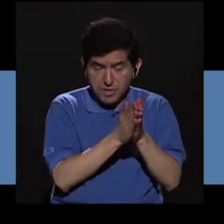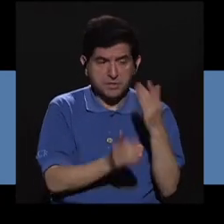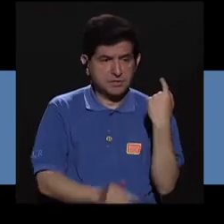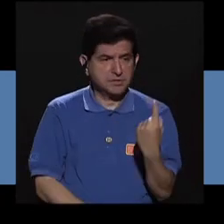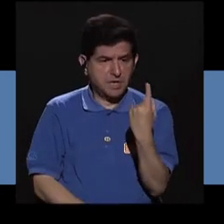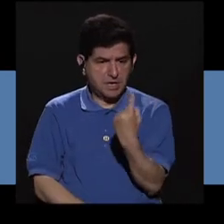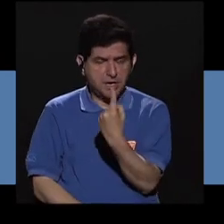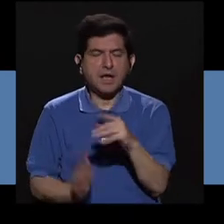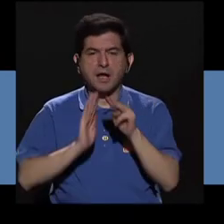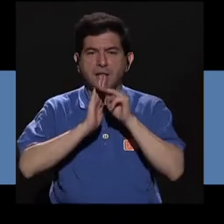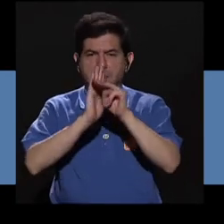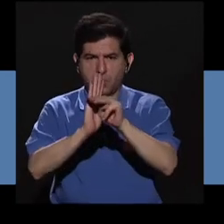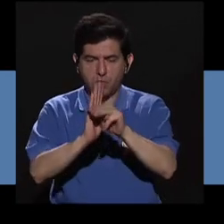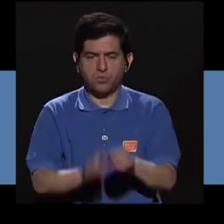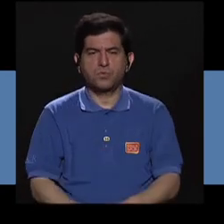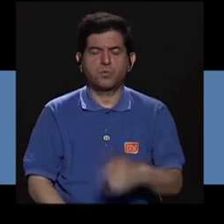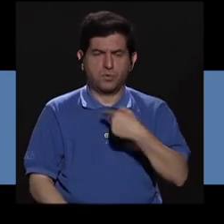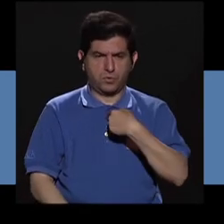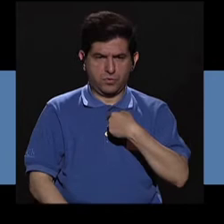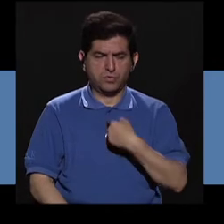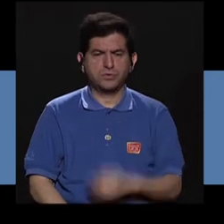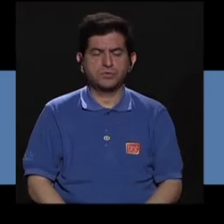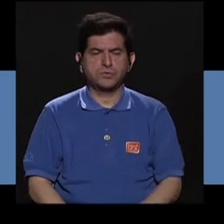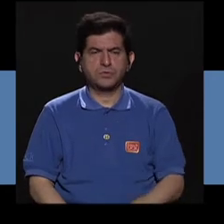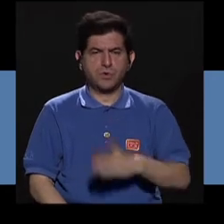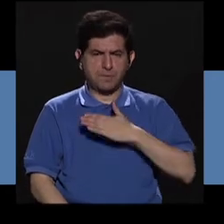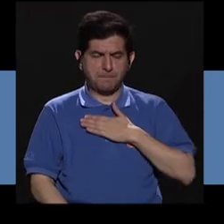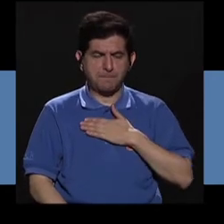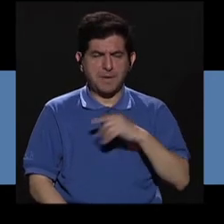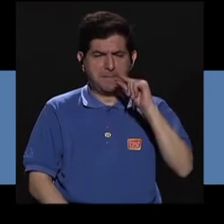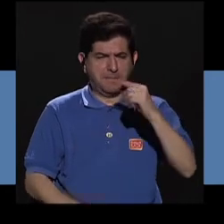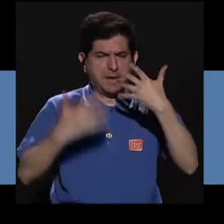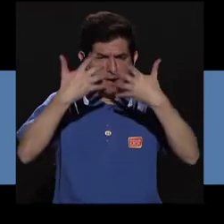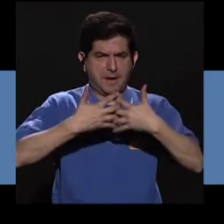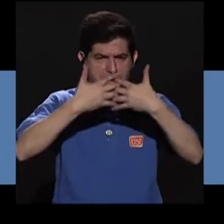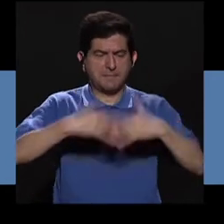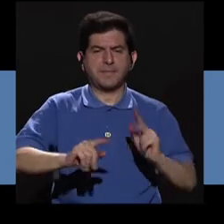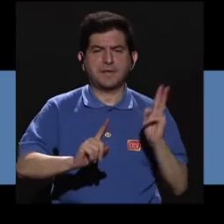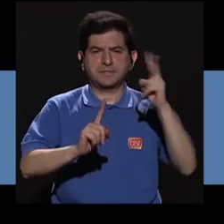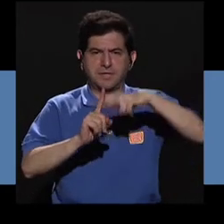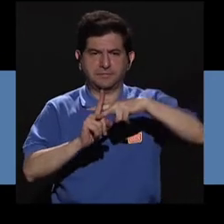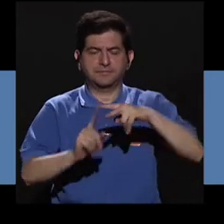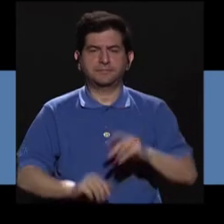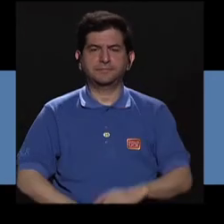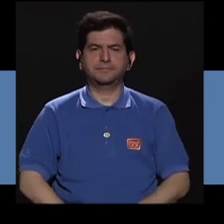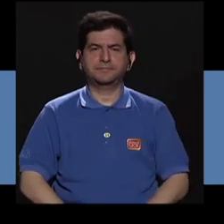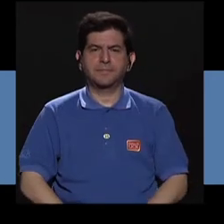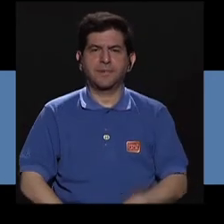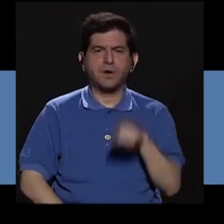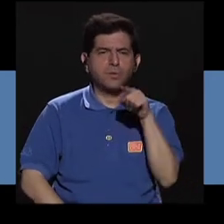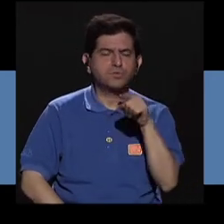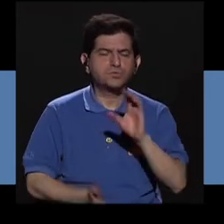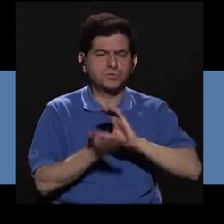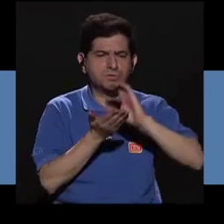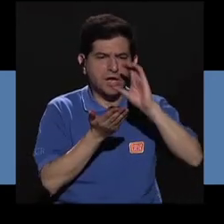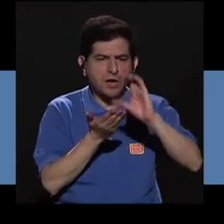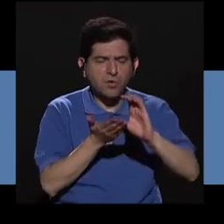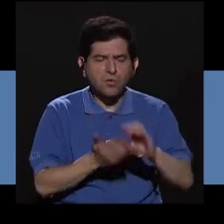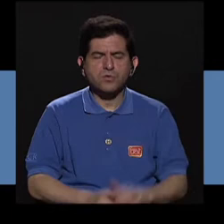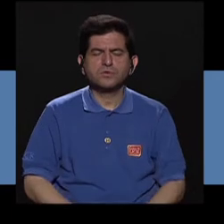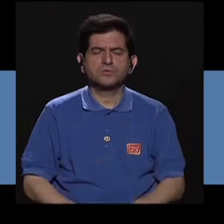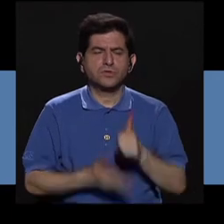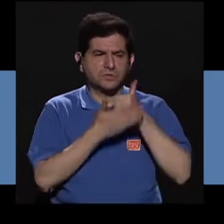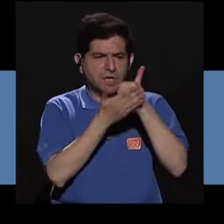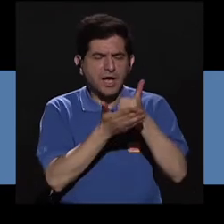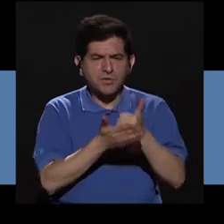¿verdad? O el provecho que le puedo sacar a cada uno de esos módulos para ayudarme en mi microempresa. ¿Cómo espera que